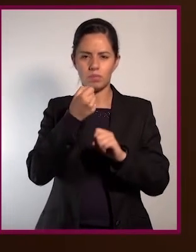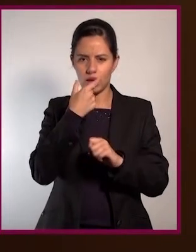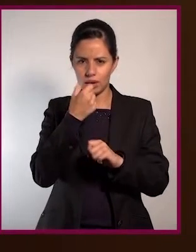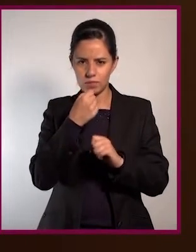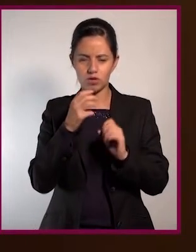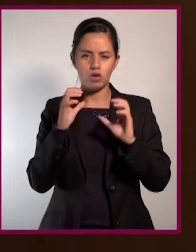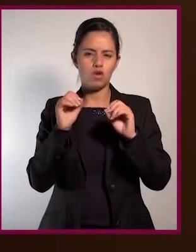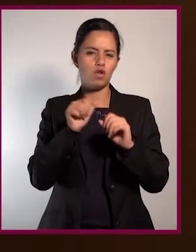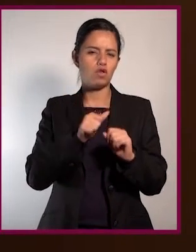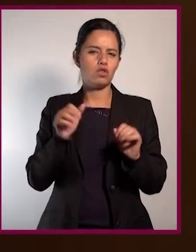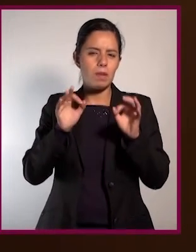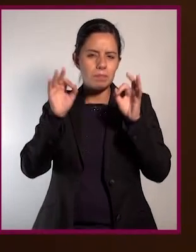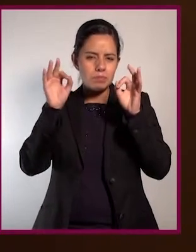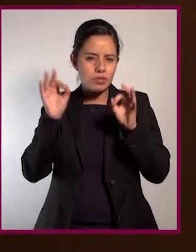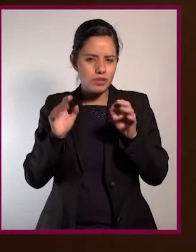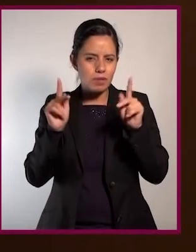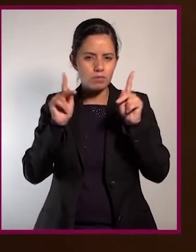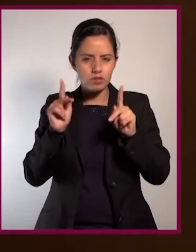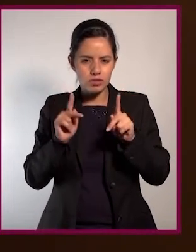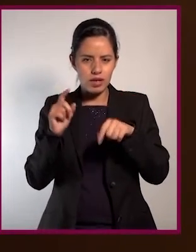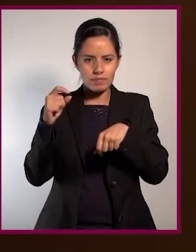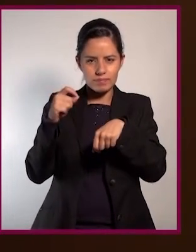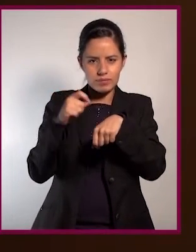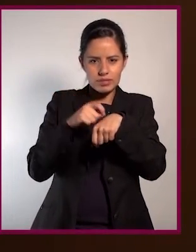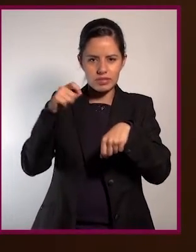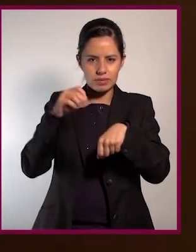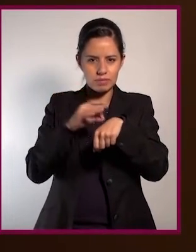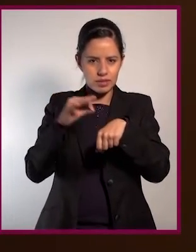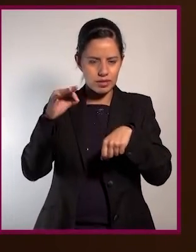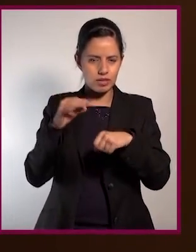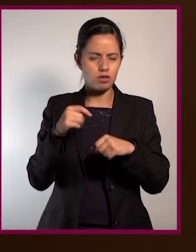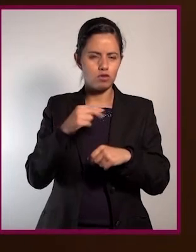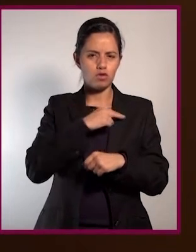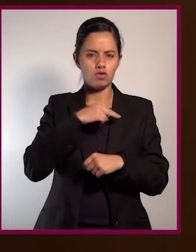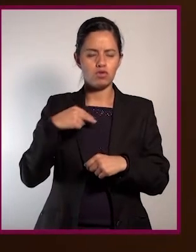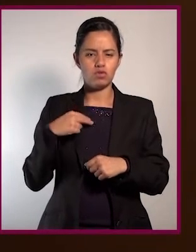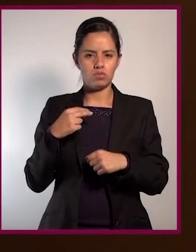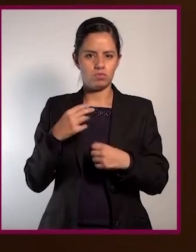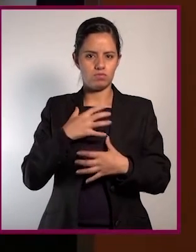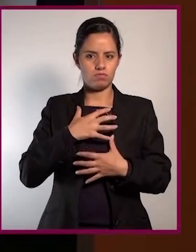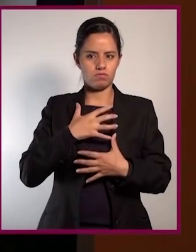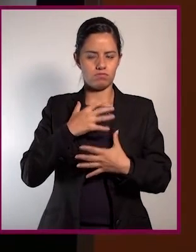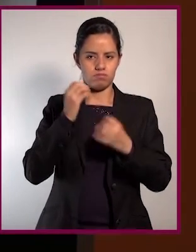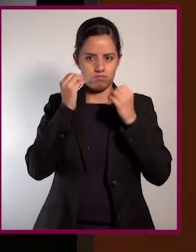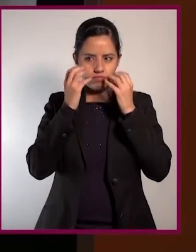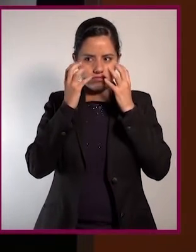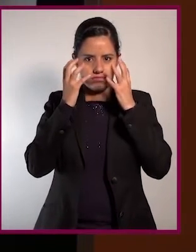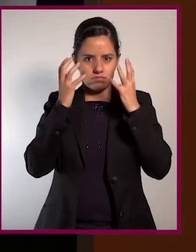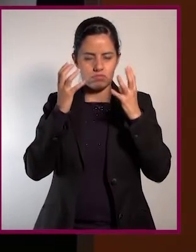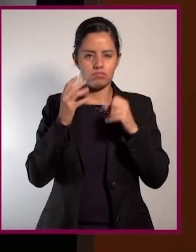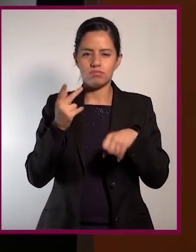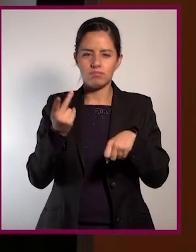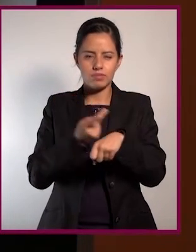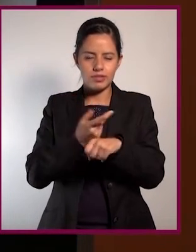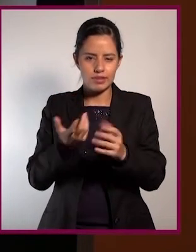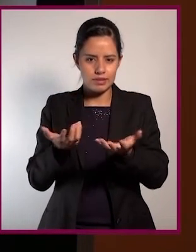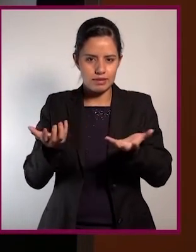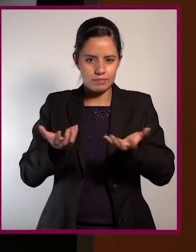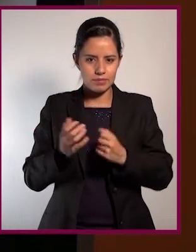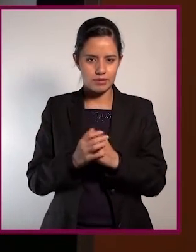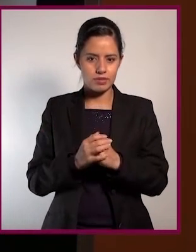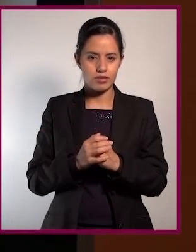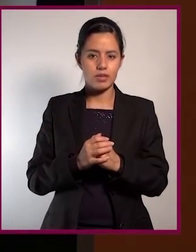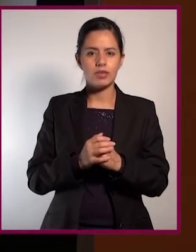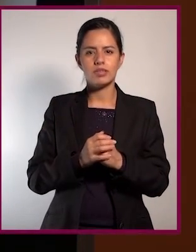por contacto, por medicamentos, por piquete de insecto o por alimentos, comenzamos a hincharnos? Primero es identificar la gravedad de la reacción,